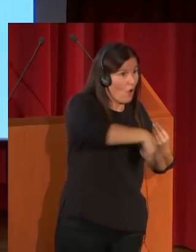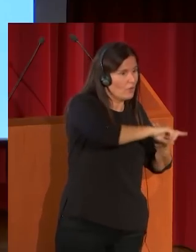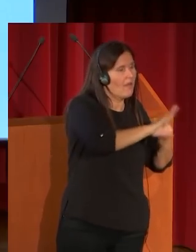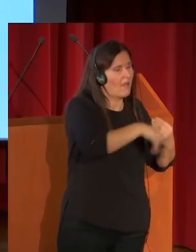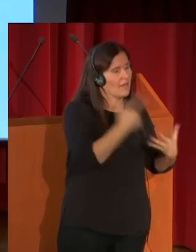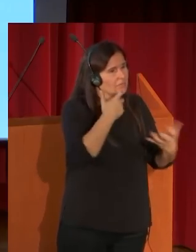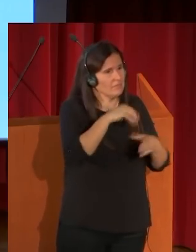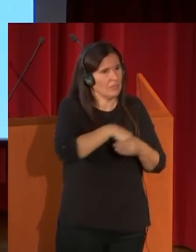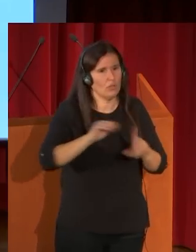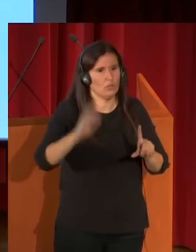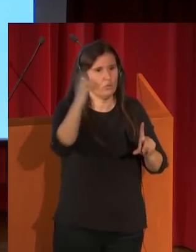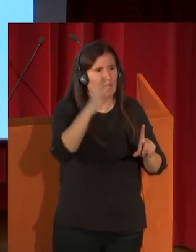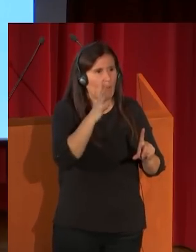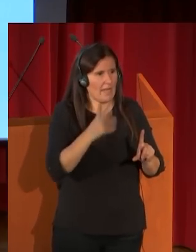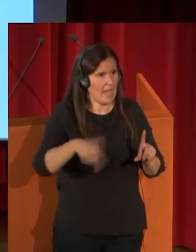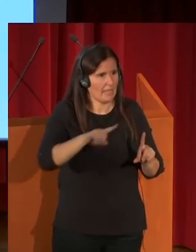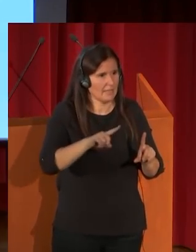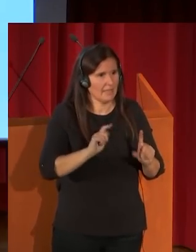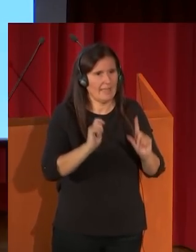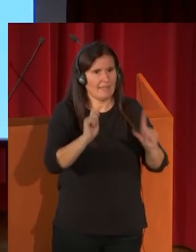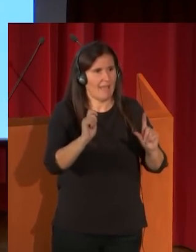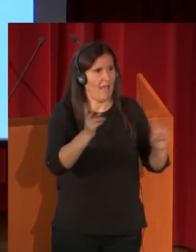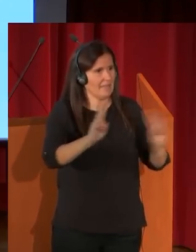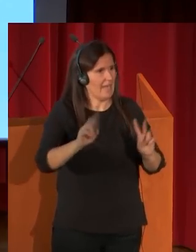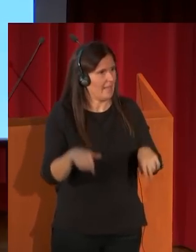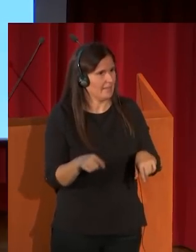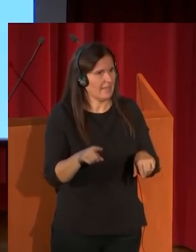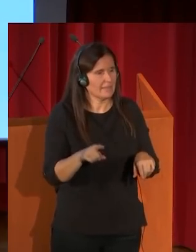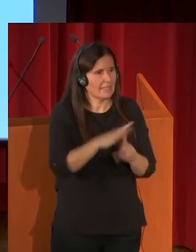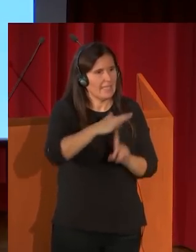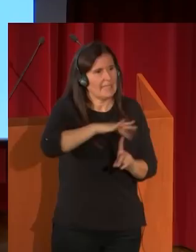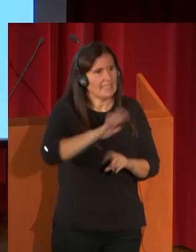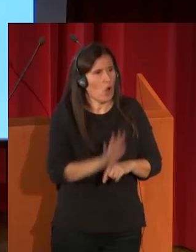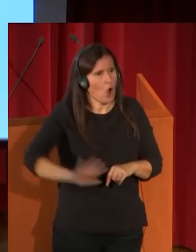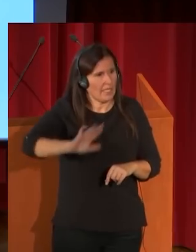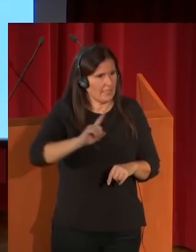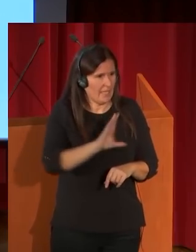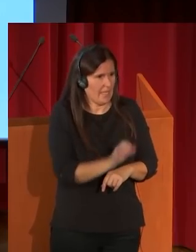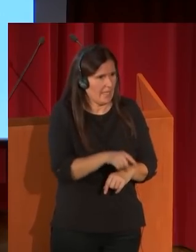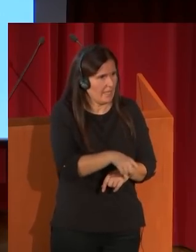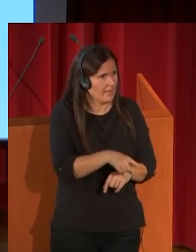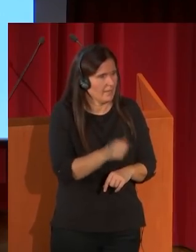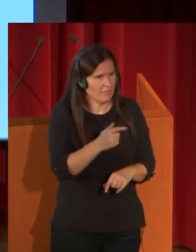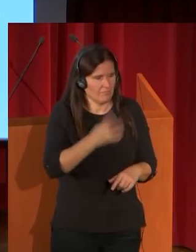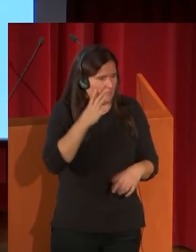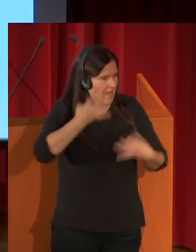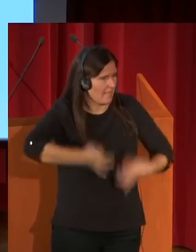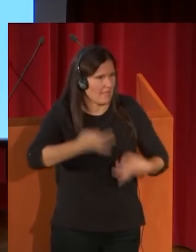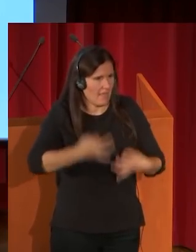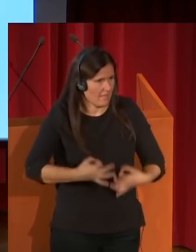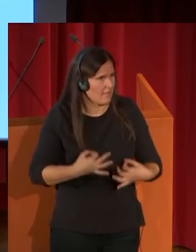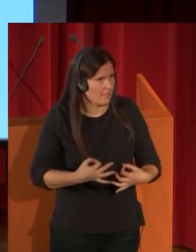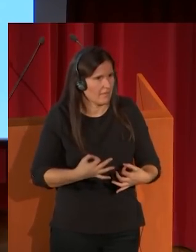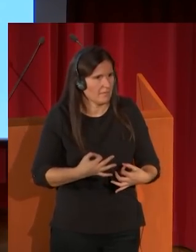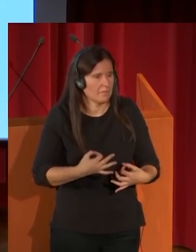impregnar también de vitalidad esas escenas orientalistas, de una vitalidad y de una autenticidad que no tienen en cambio